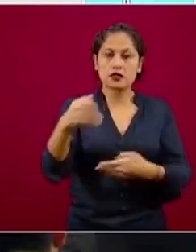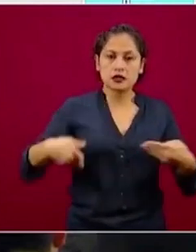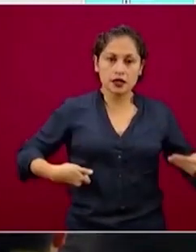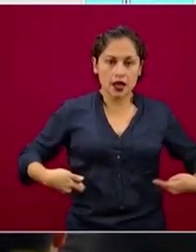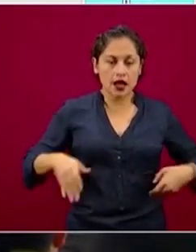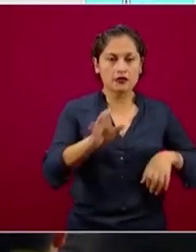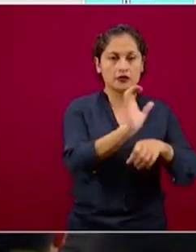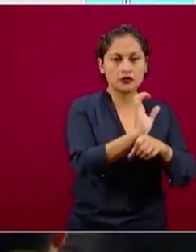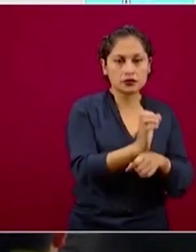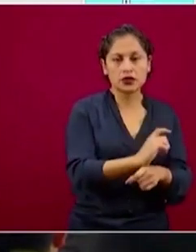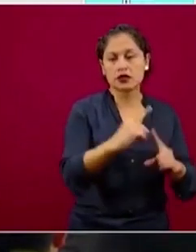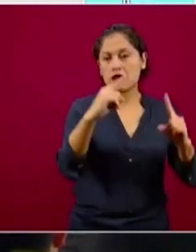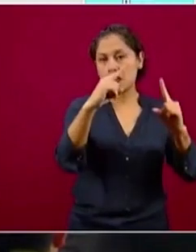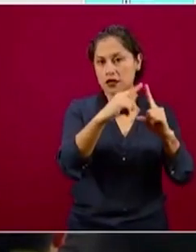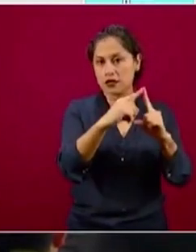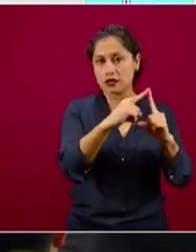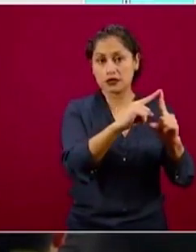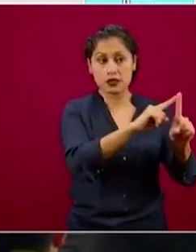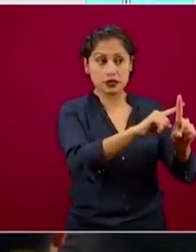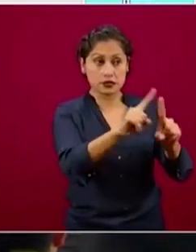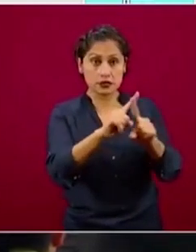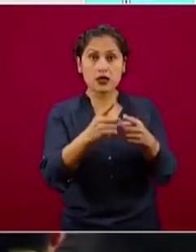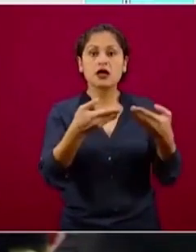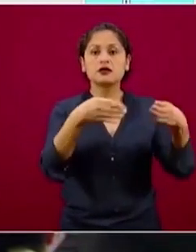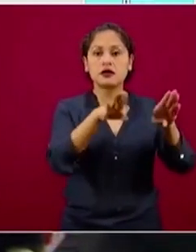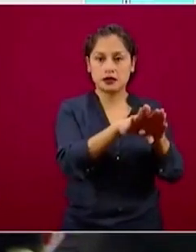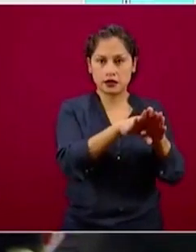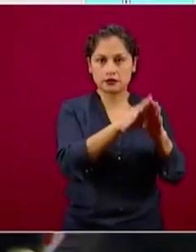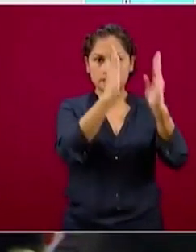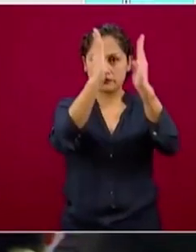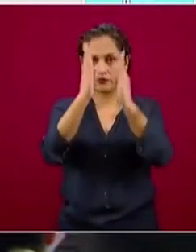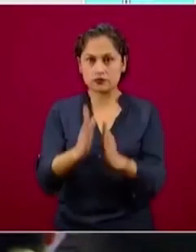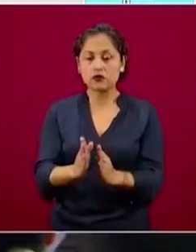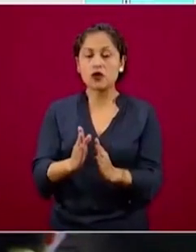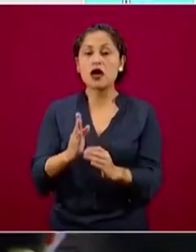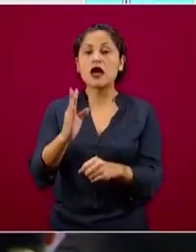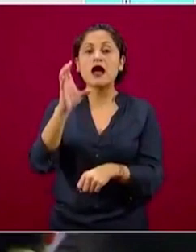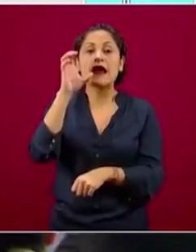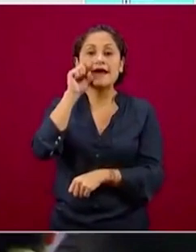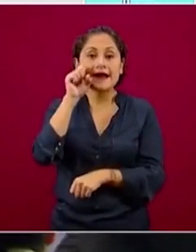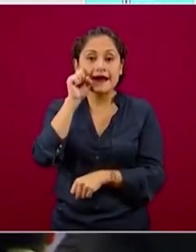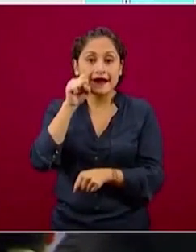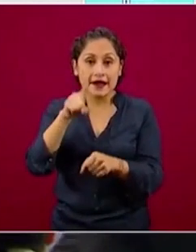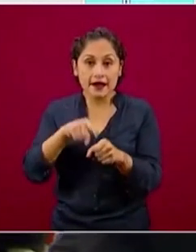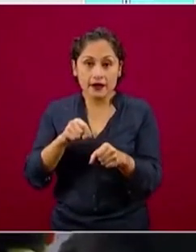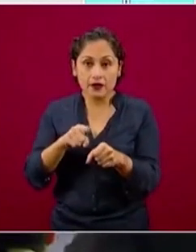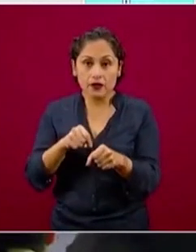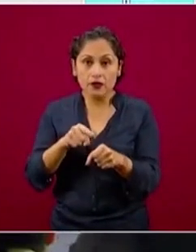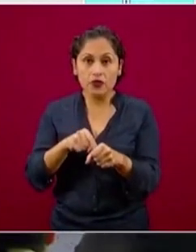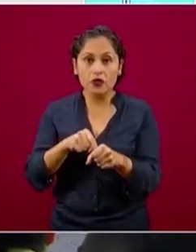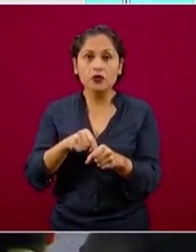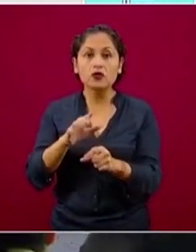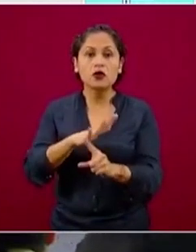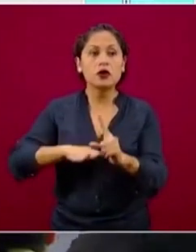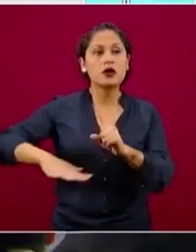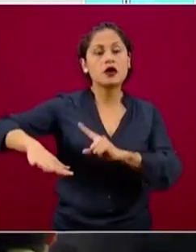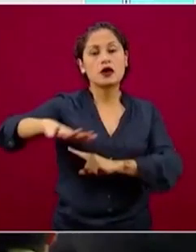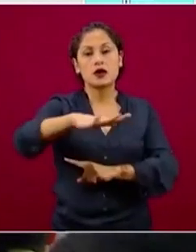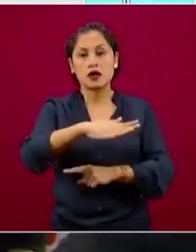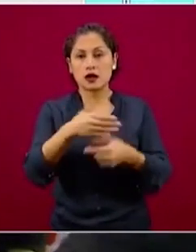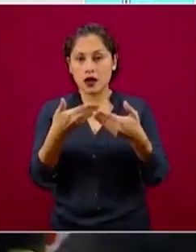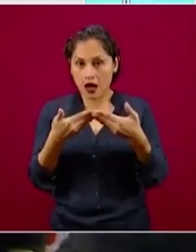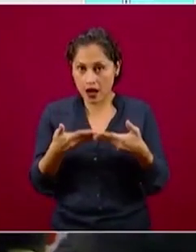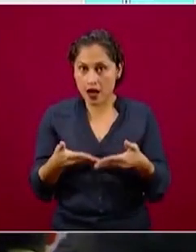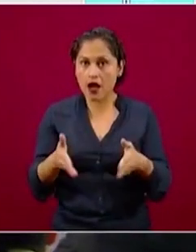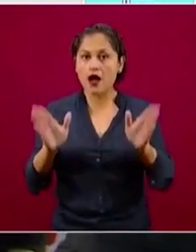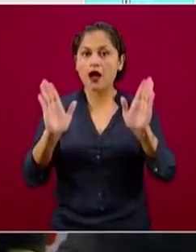iglesias. En anaranjado se abren los espacios abiertos, es decir, se ponen a